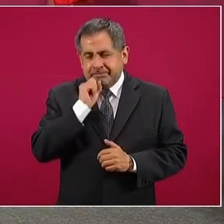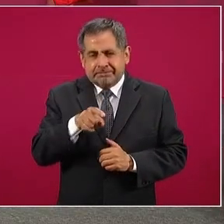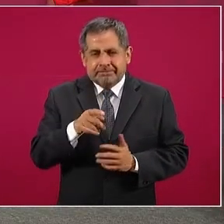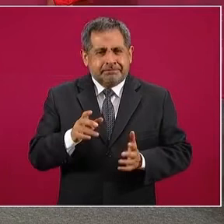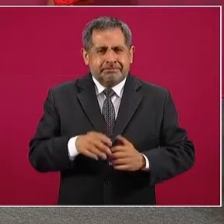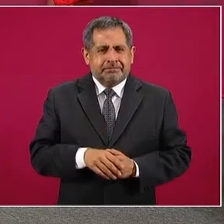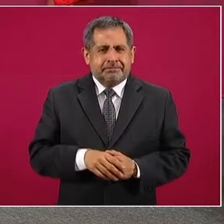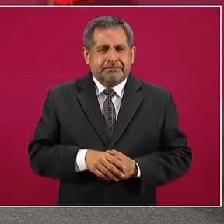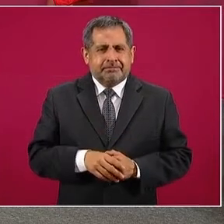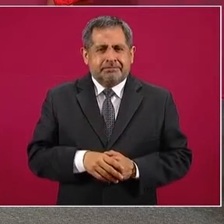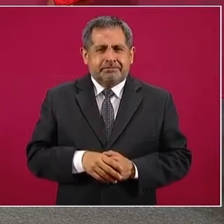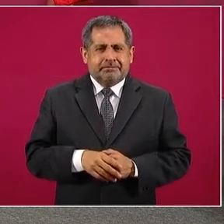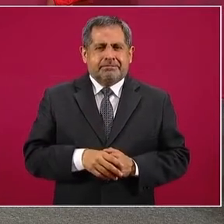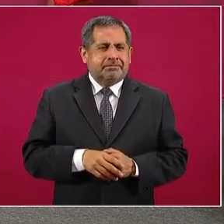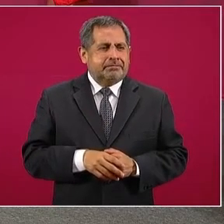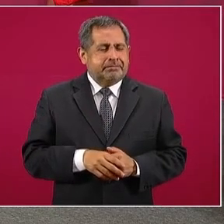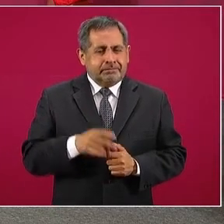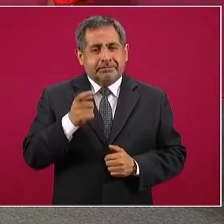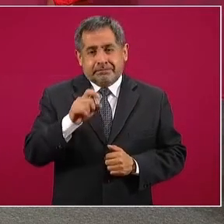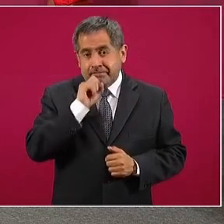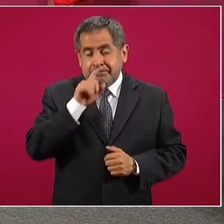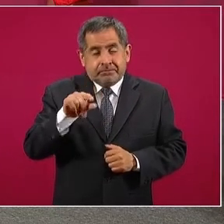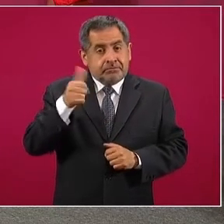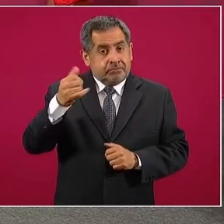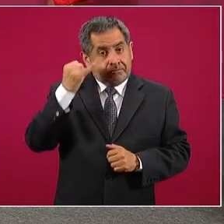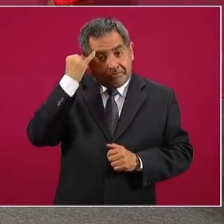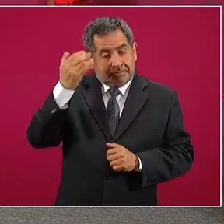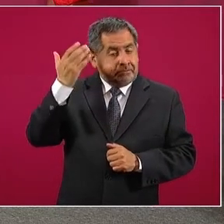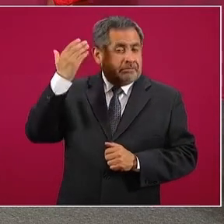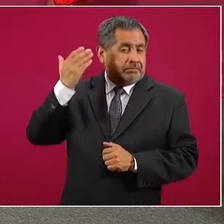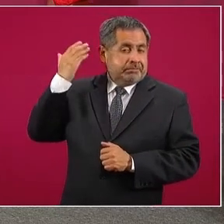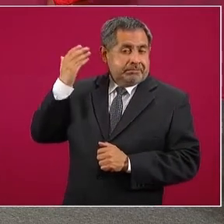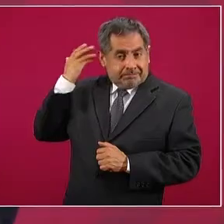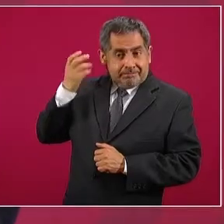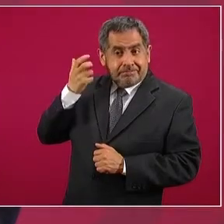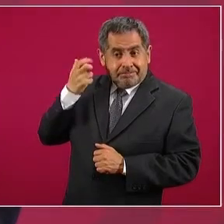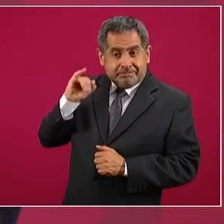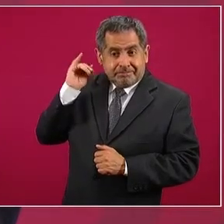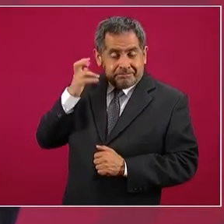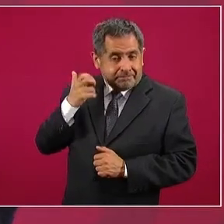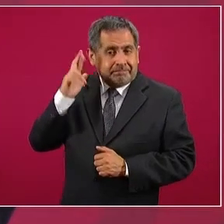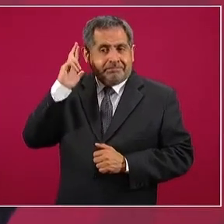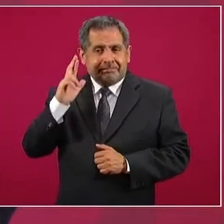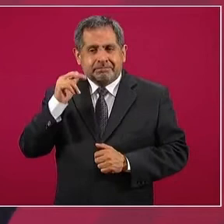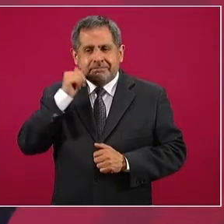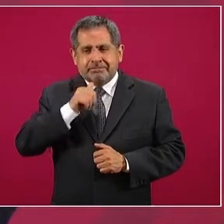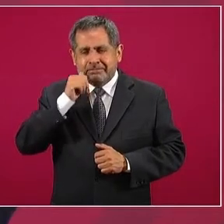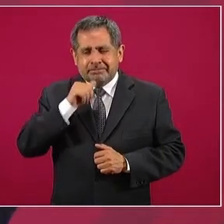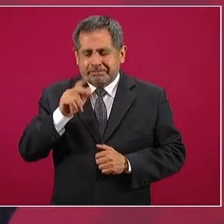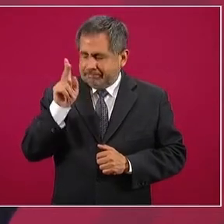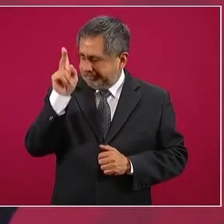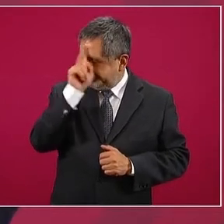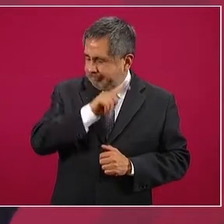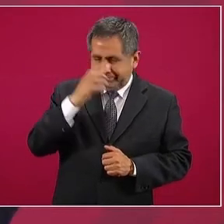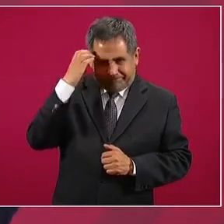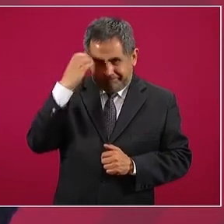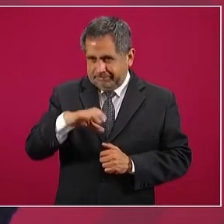esa era otra práctica muy arraigada y perversa,